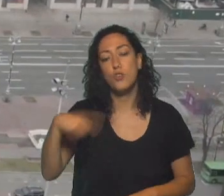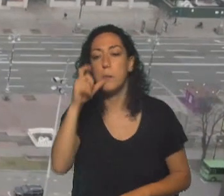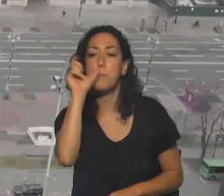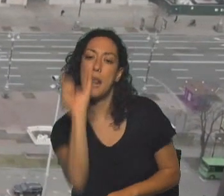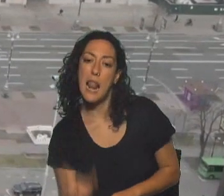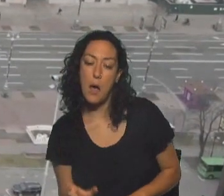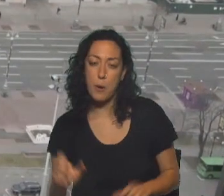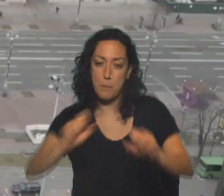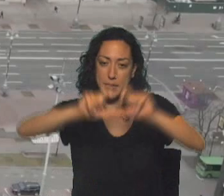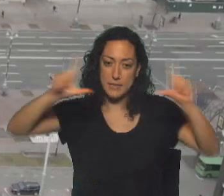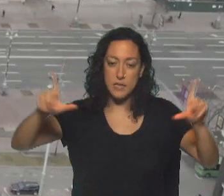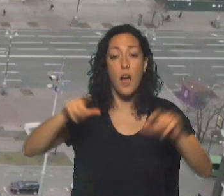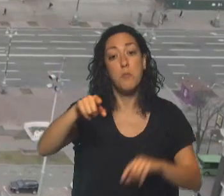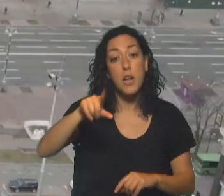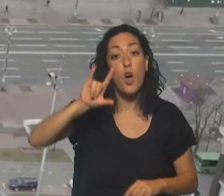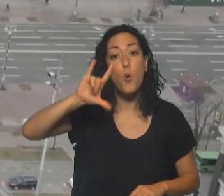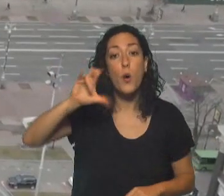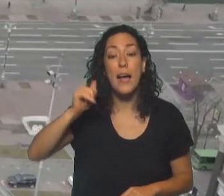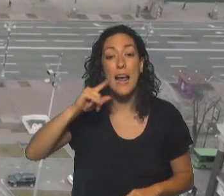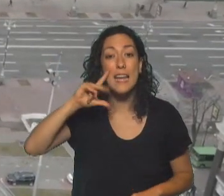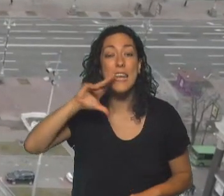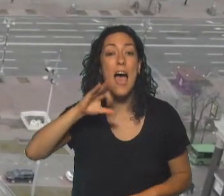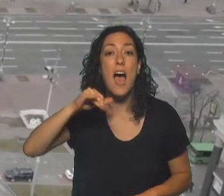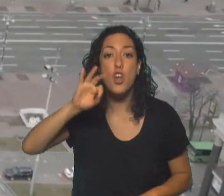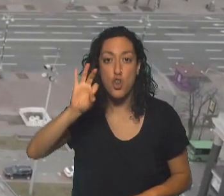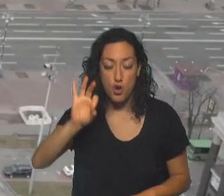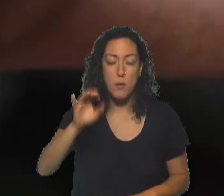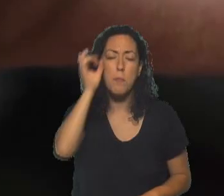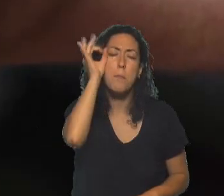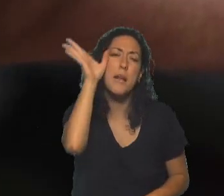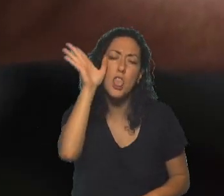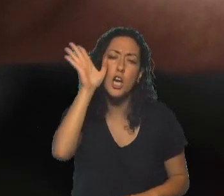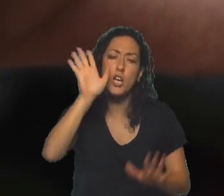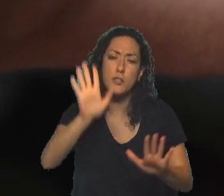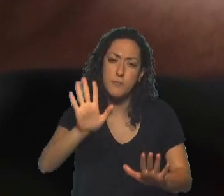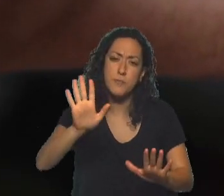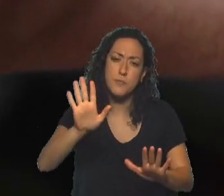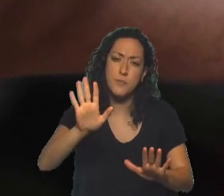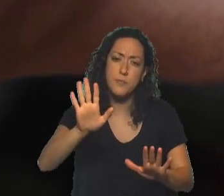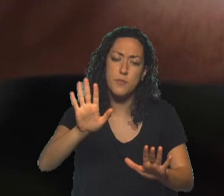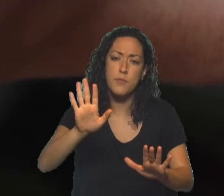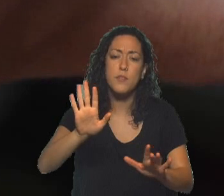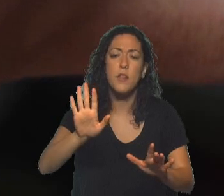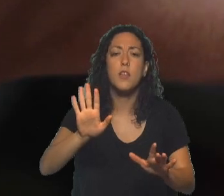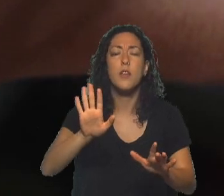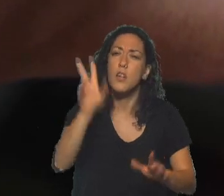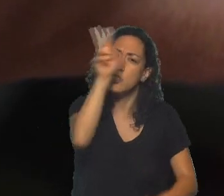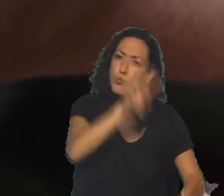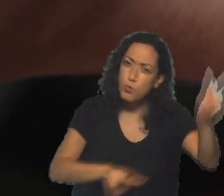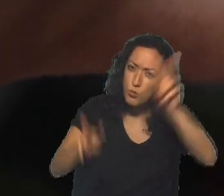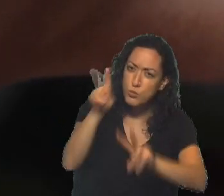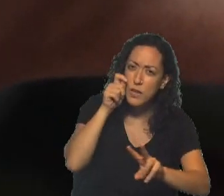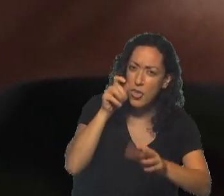principal. Ucraniano, mirá. Ucraniano. Perdón, Irina, hago un paréntesis. ¿Tiene o remite el tema de las búsquedas también?